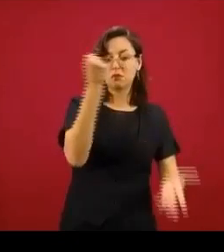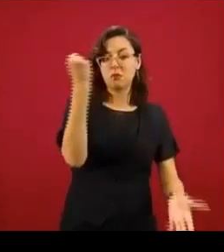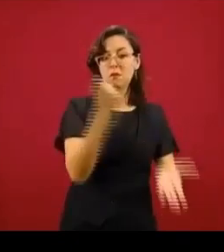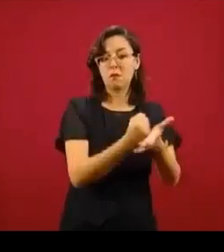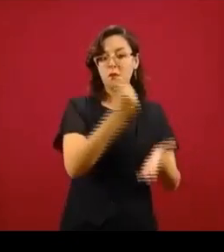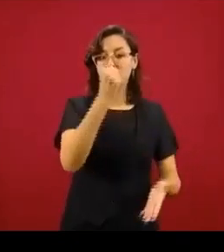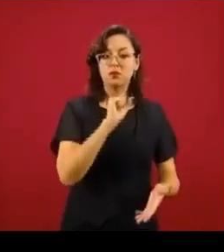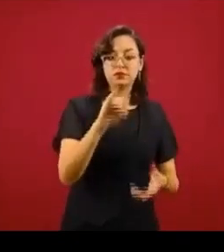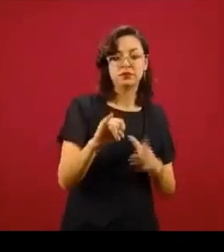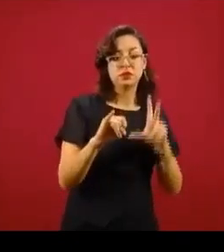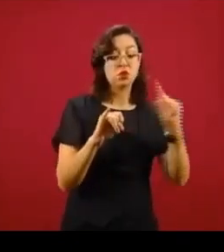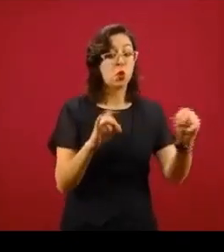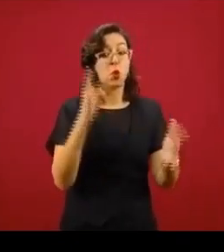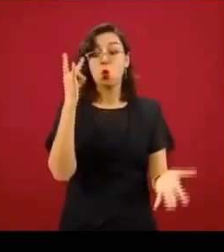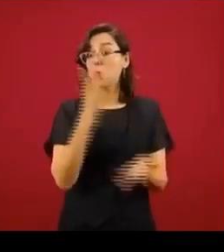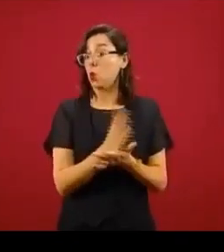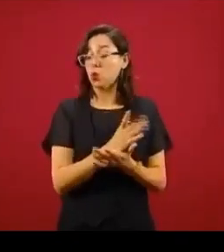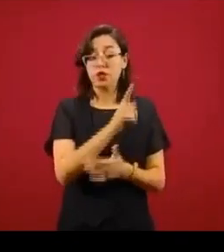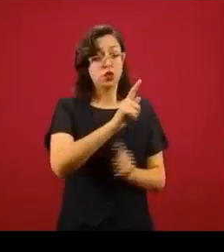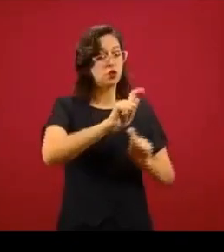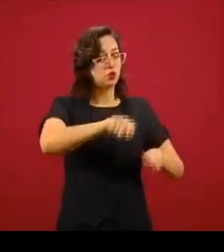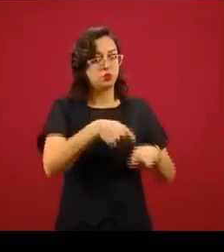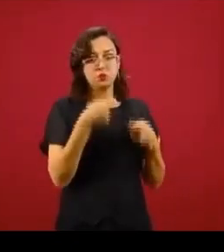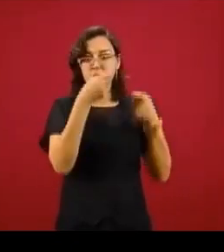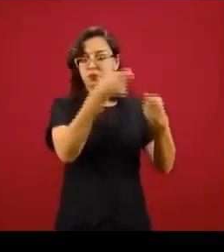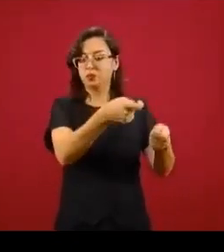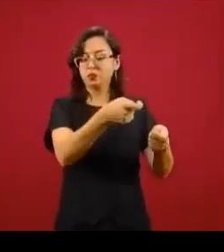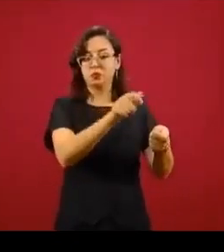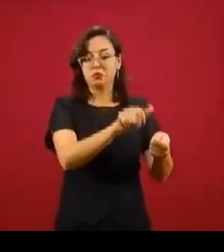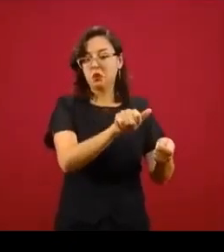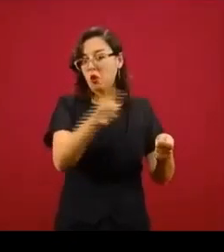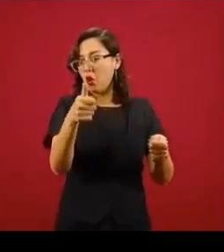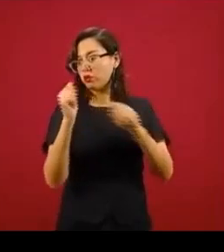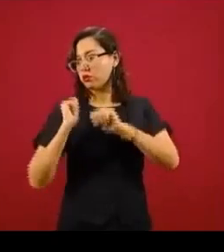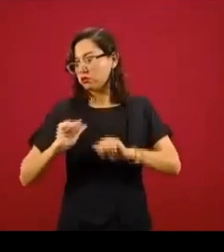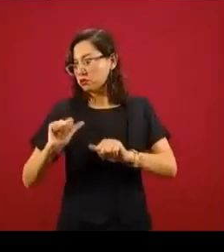Es facultad exclusiva de la Cámara de Diputados.